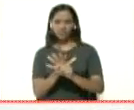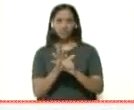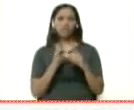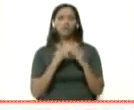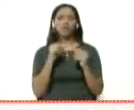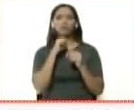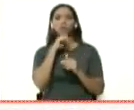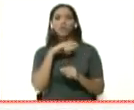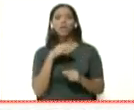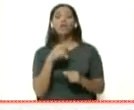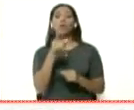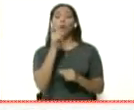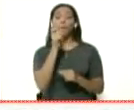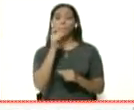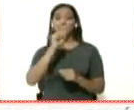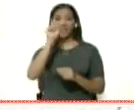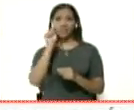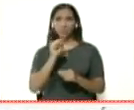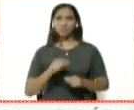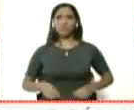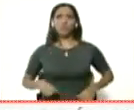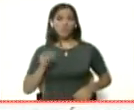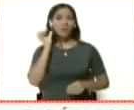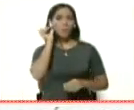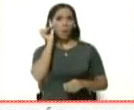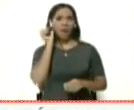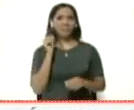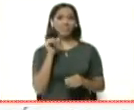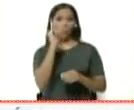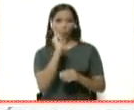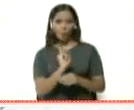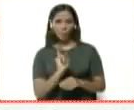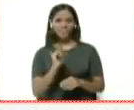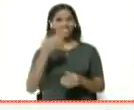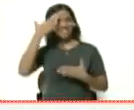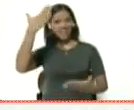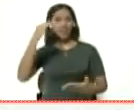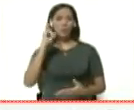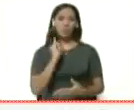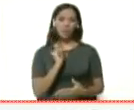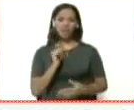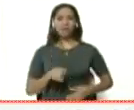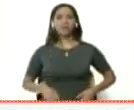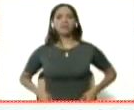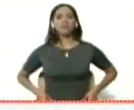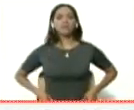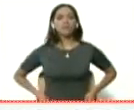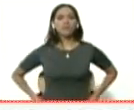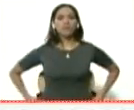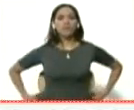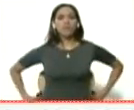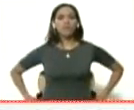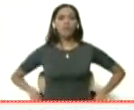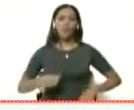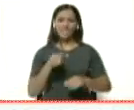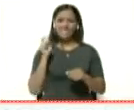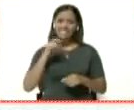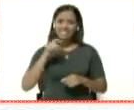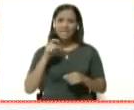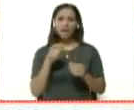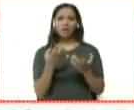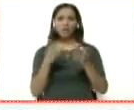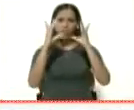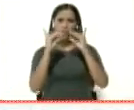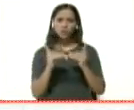Y nos preguntó el señor, bueno, mentira, es una muchacha, la flaca. Saludos, la flaca. Ministro, ¿no sería necesario medidas en los centros